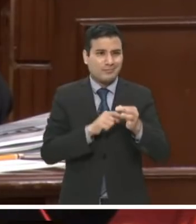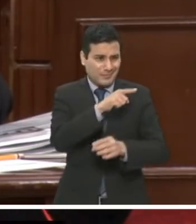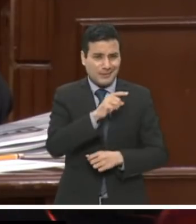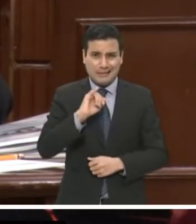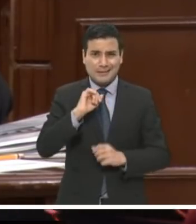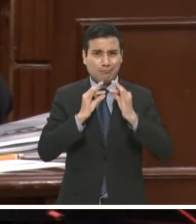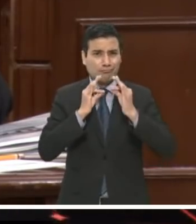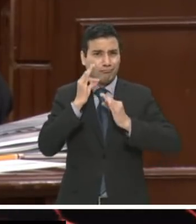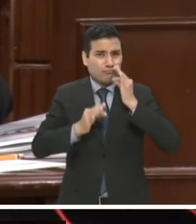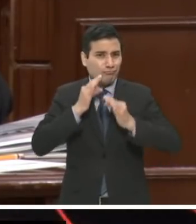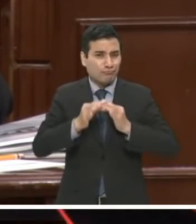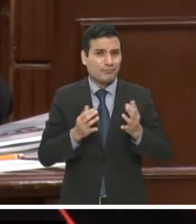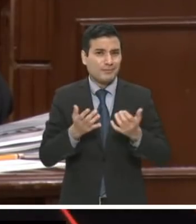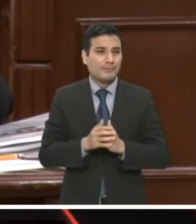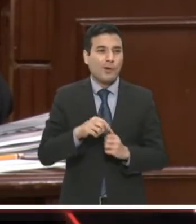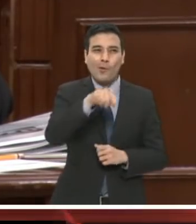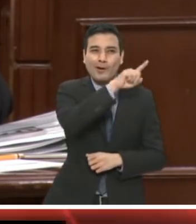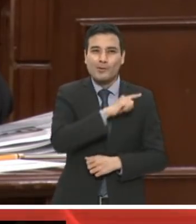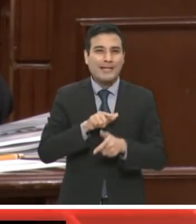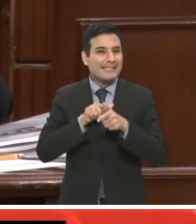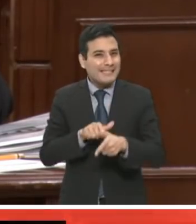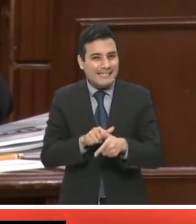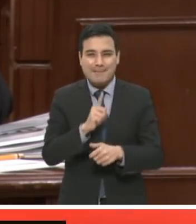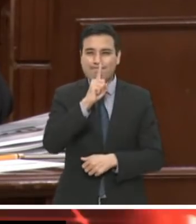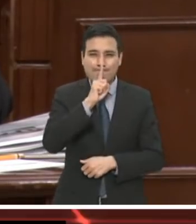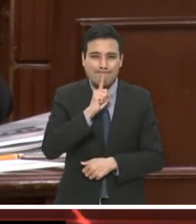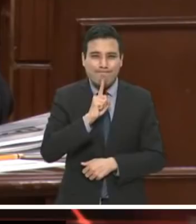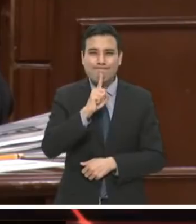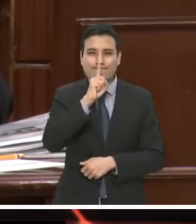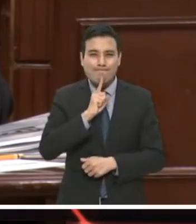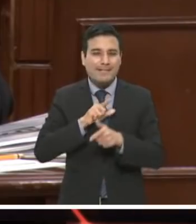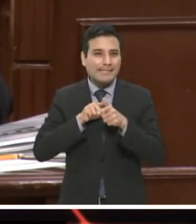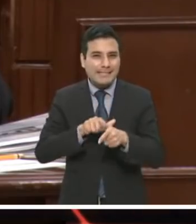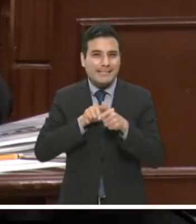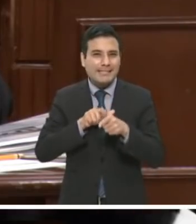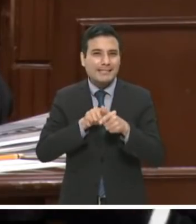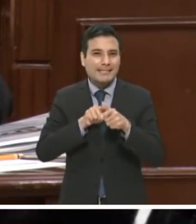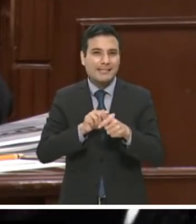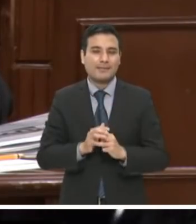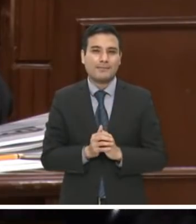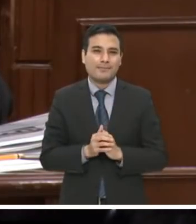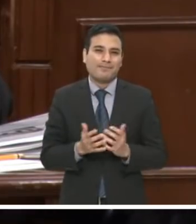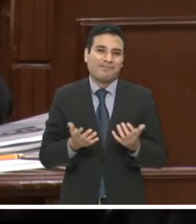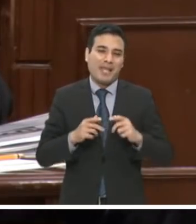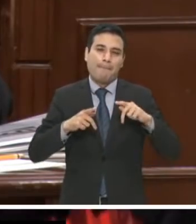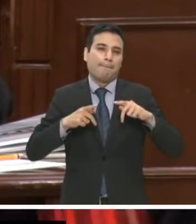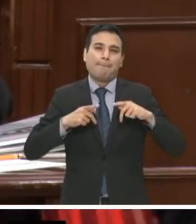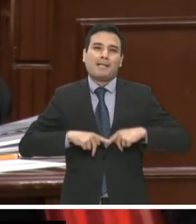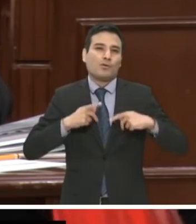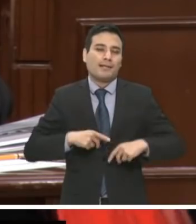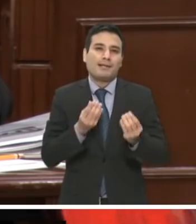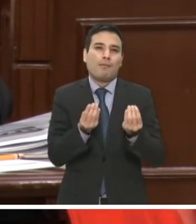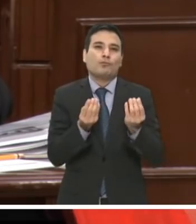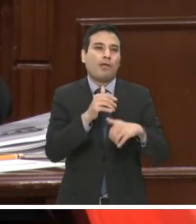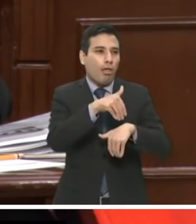Aún así, siguieron mintiendo en la campaña y obteniendo quizás simpatías en base a esas mentiras.